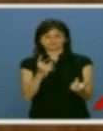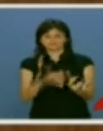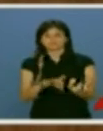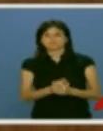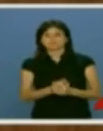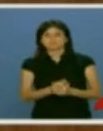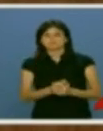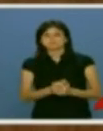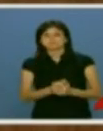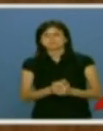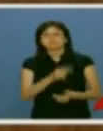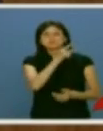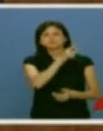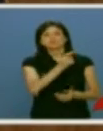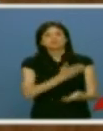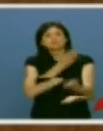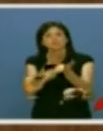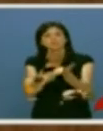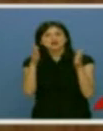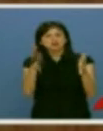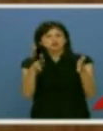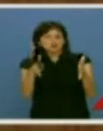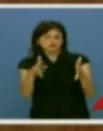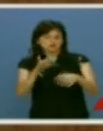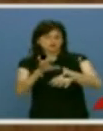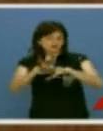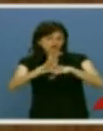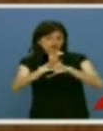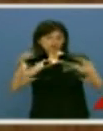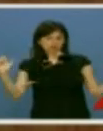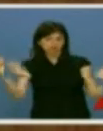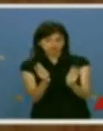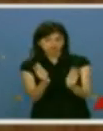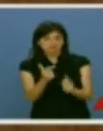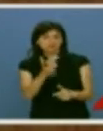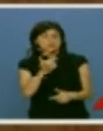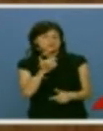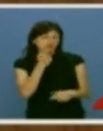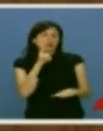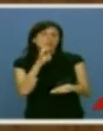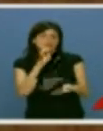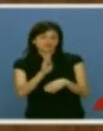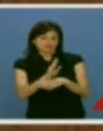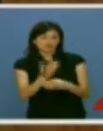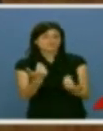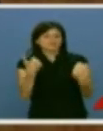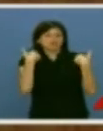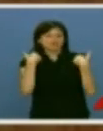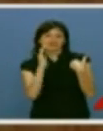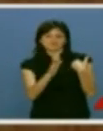Recibimos su propuesta en relación con los consejos. Plantea usted reducir consejeros. Y nuestro límite está en que no se afecten las funciones que tienen encomendadas.